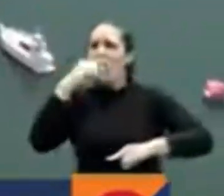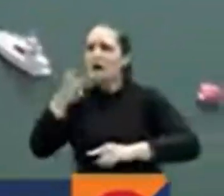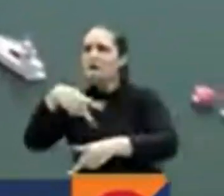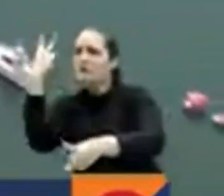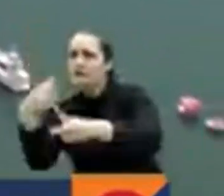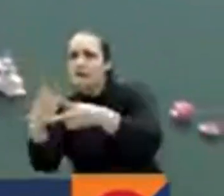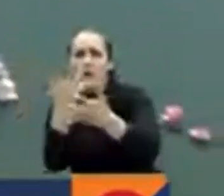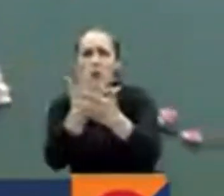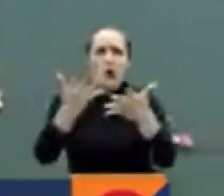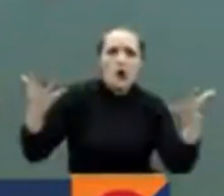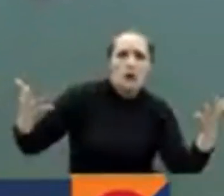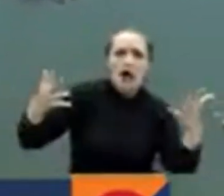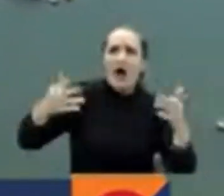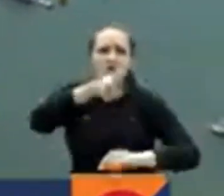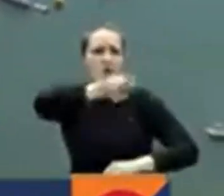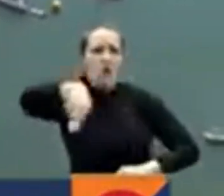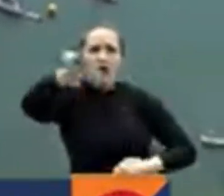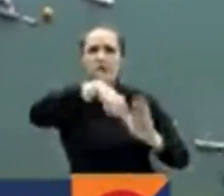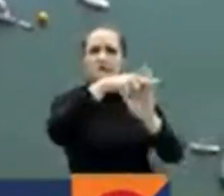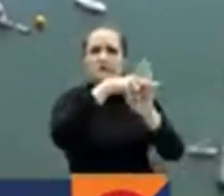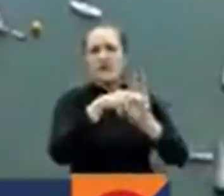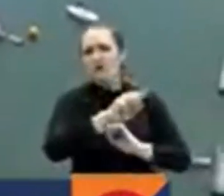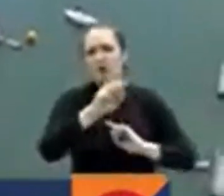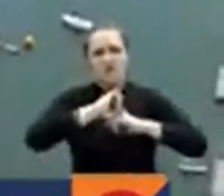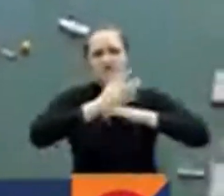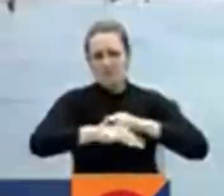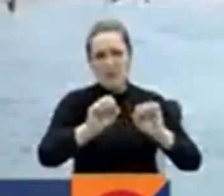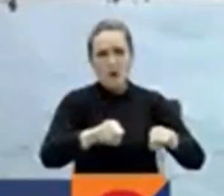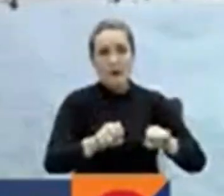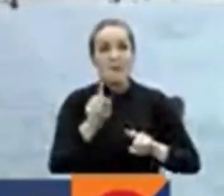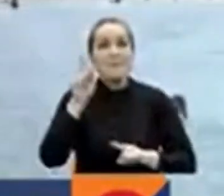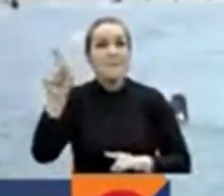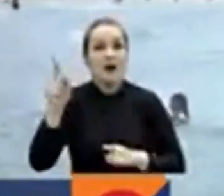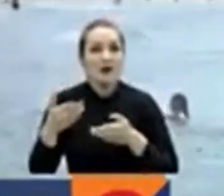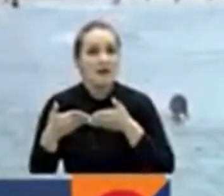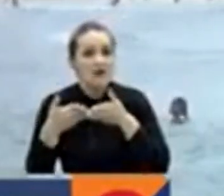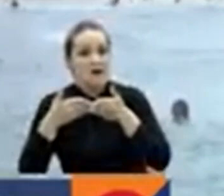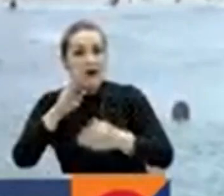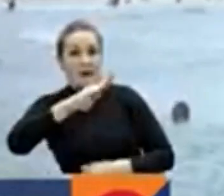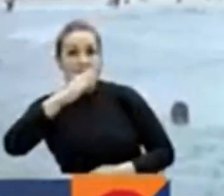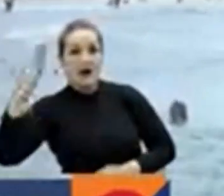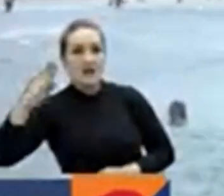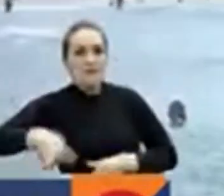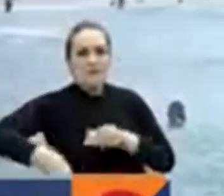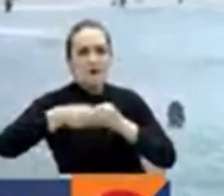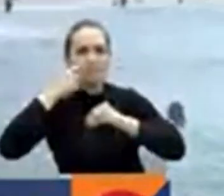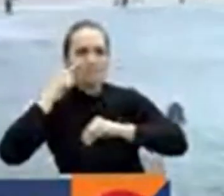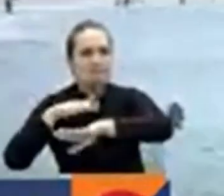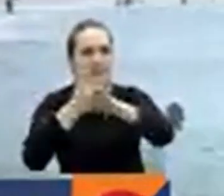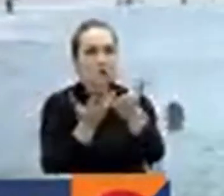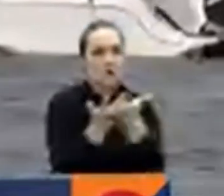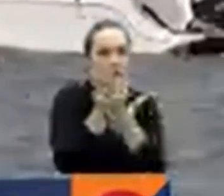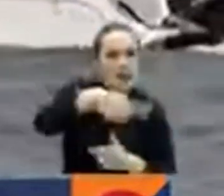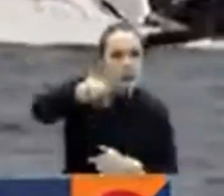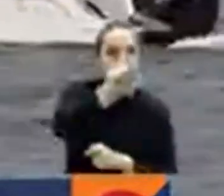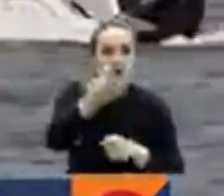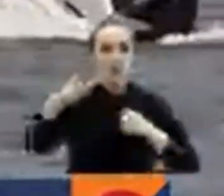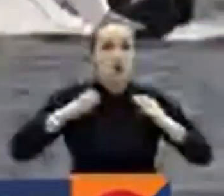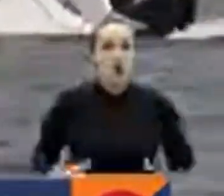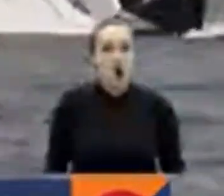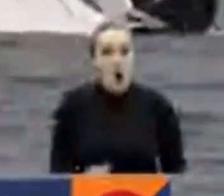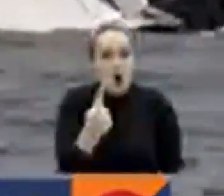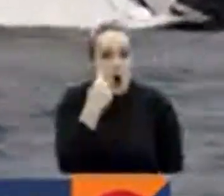lleven a restringir el acceso a playas. La Capitanía del Puerto de Barranquilla además recomendó a la ciudadanía estar